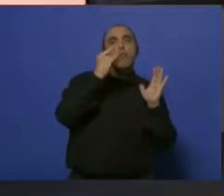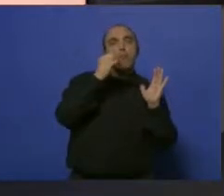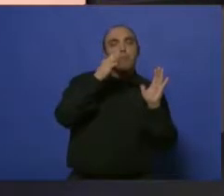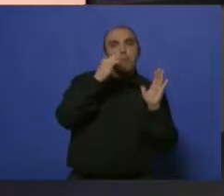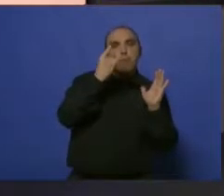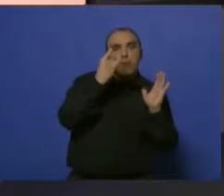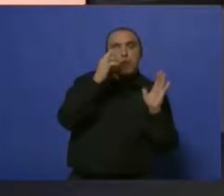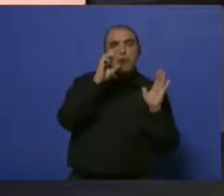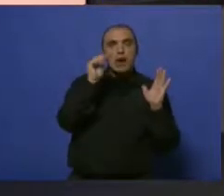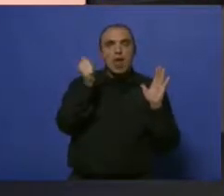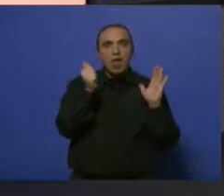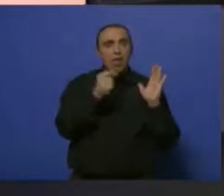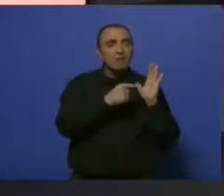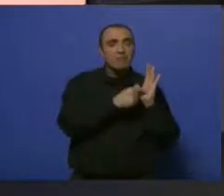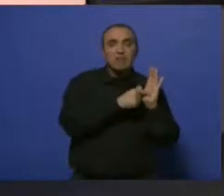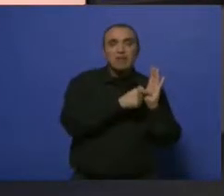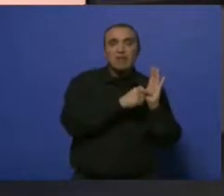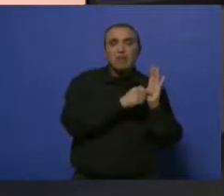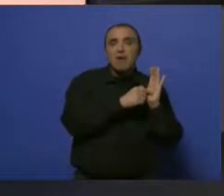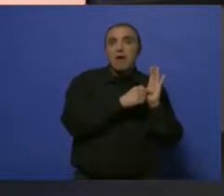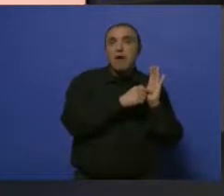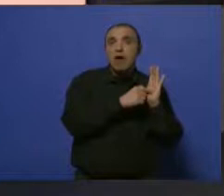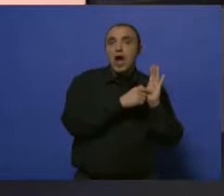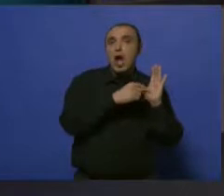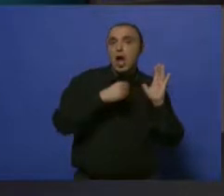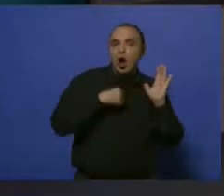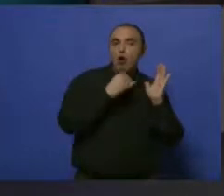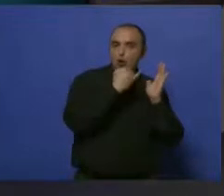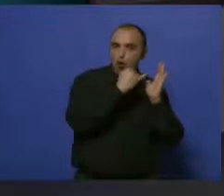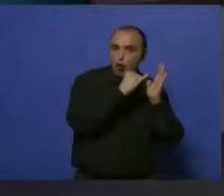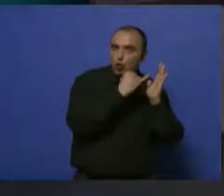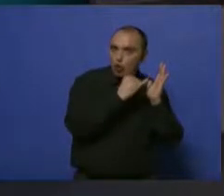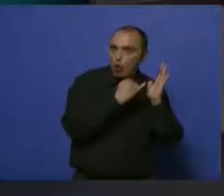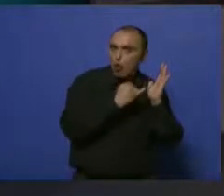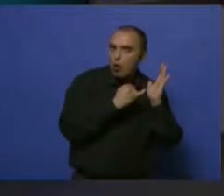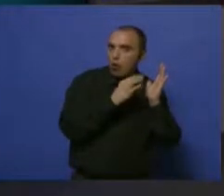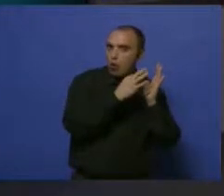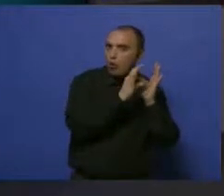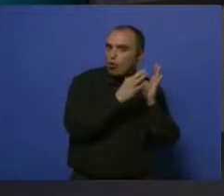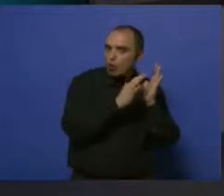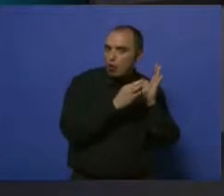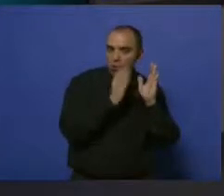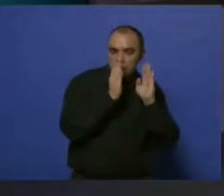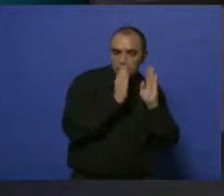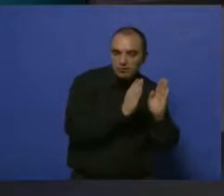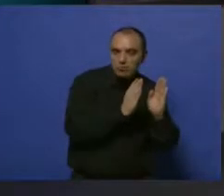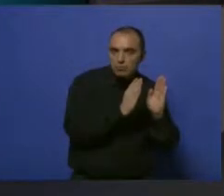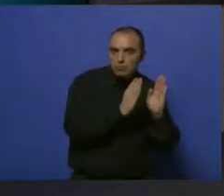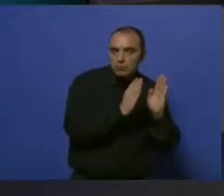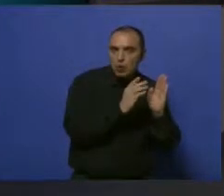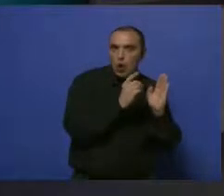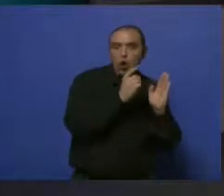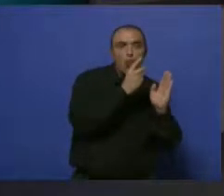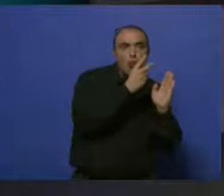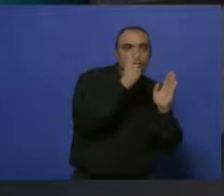me merita un poco más de control riguroso, quizás una internación de 24, 48 horas. Ahora, si yo estoy con